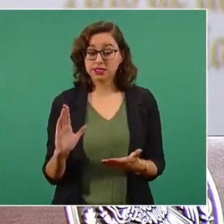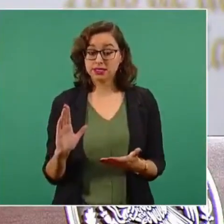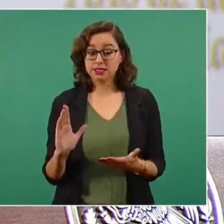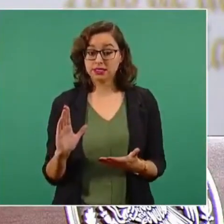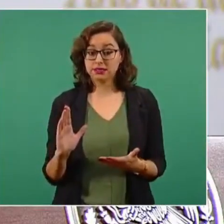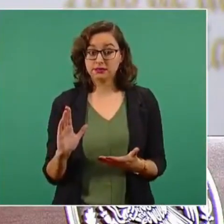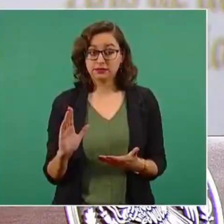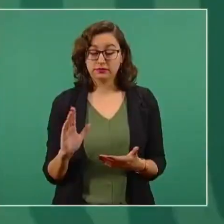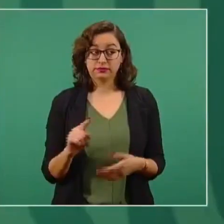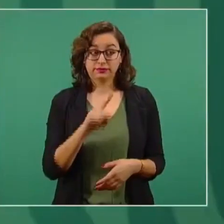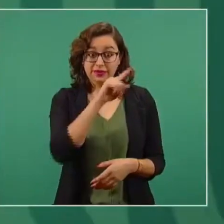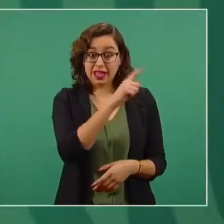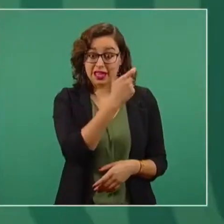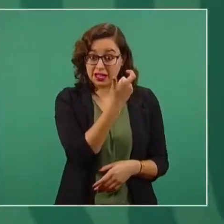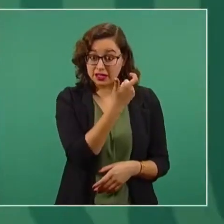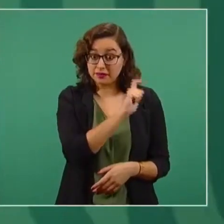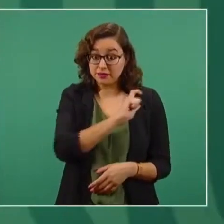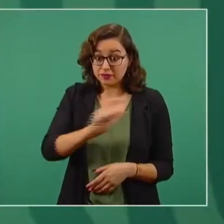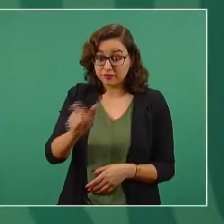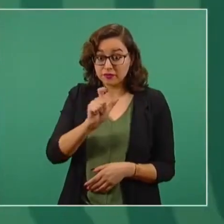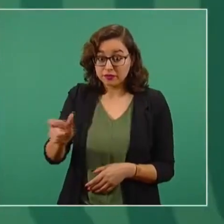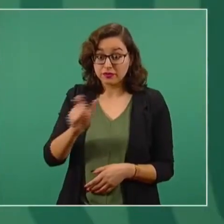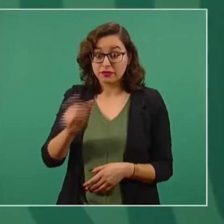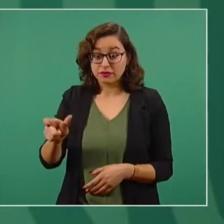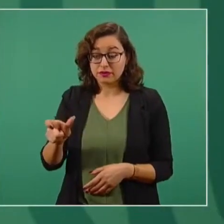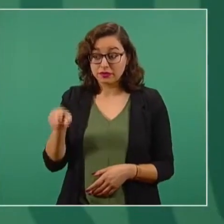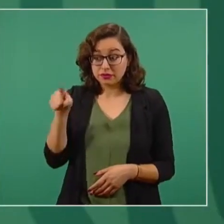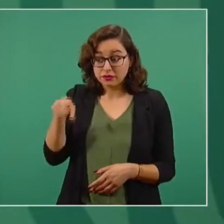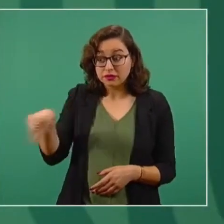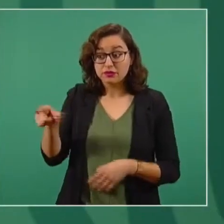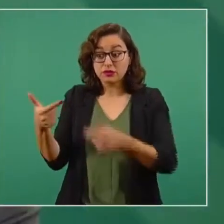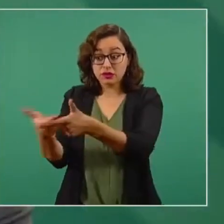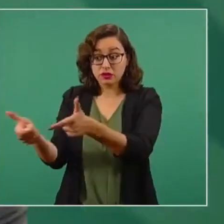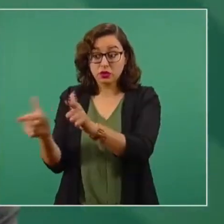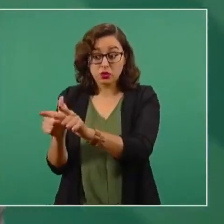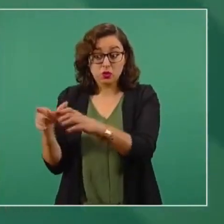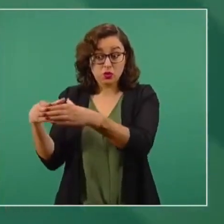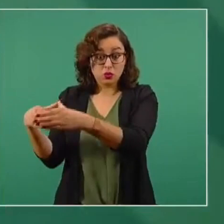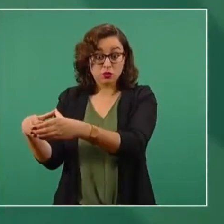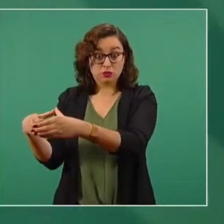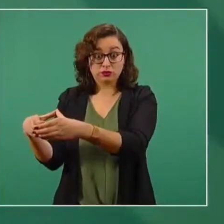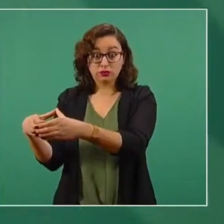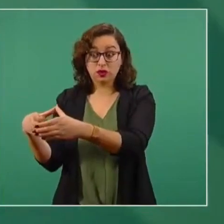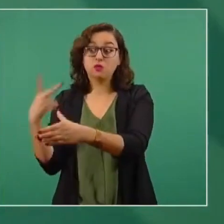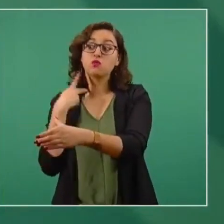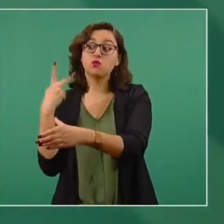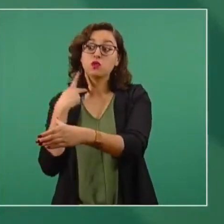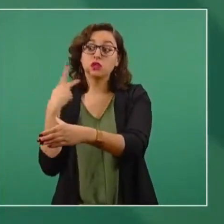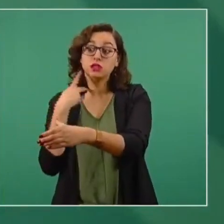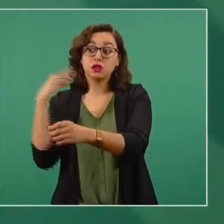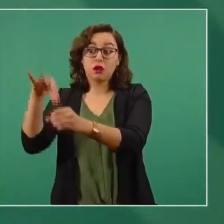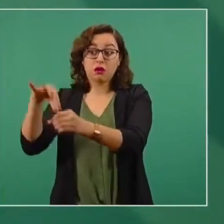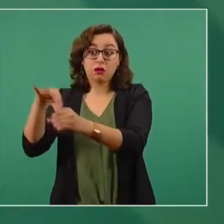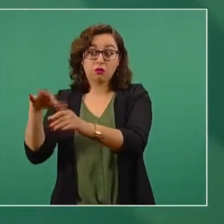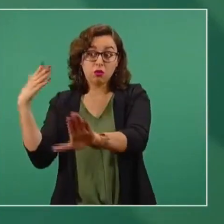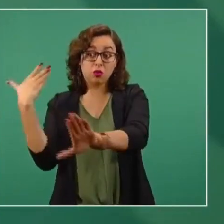entregar dinero para actividades políticas y electorales